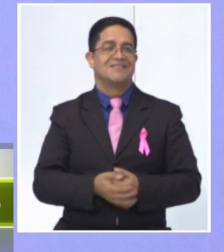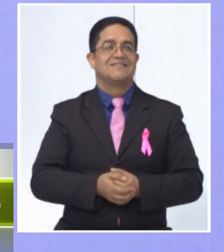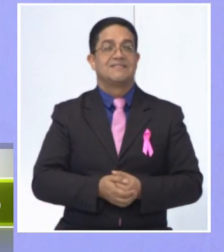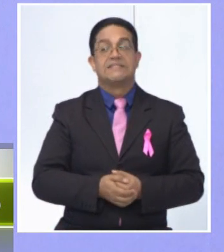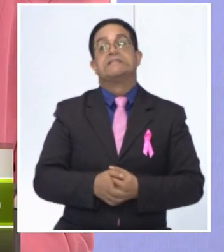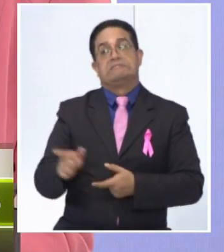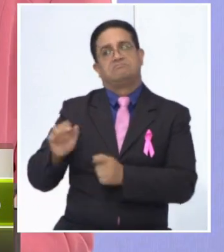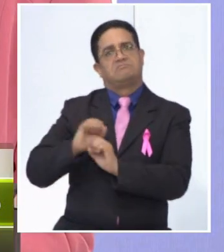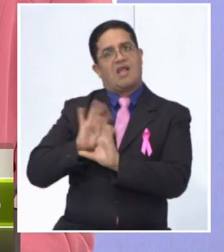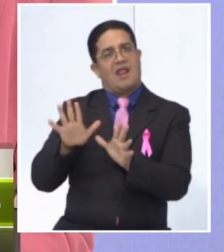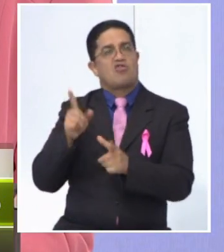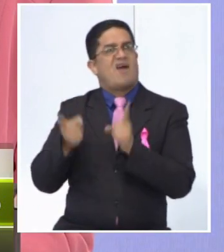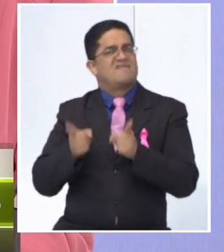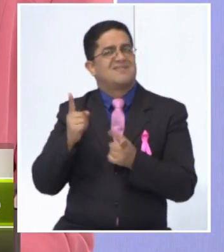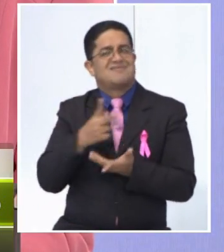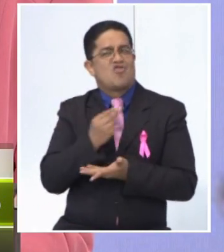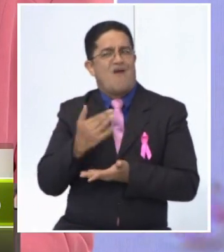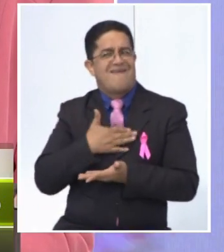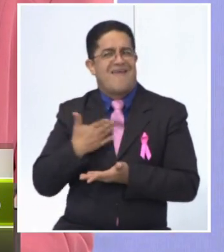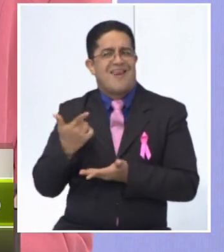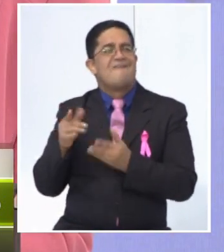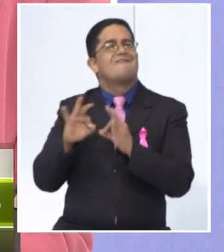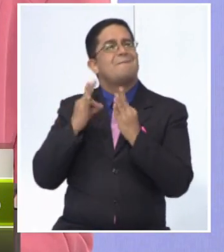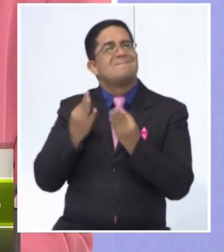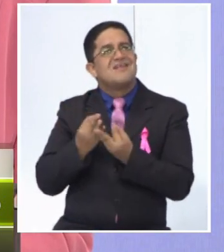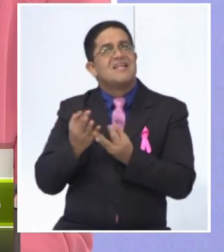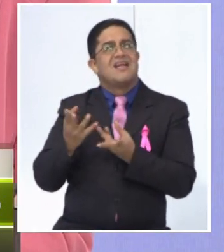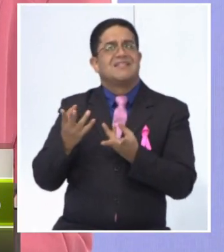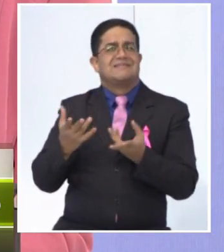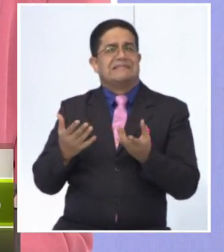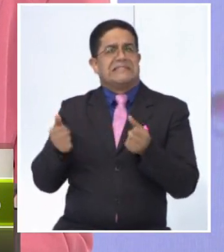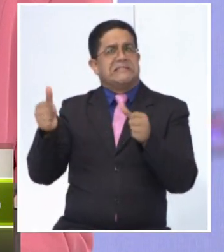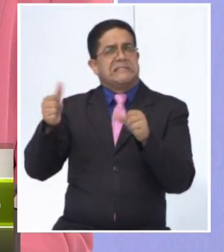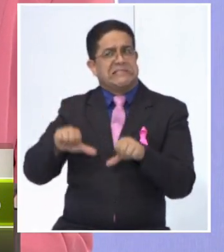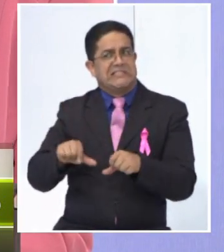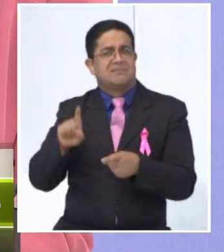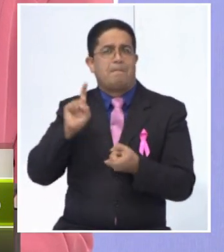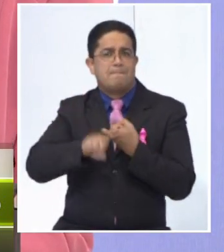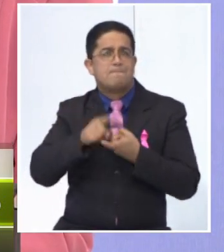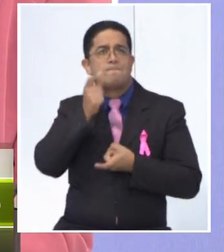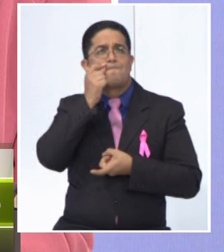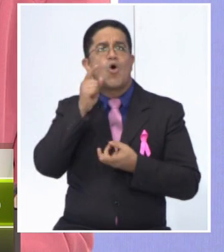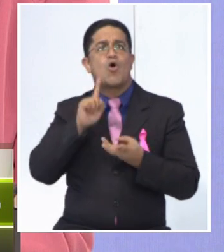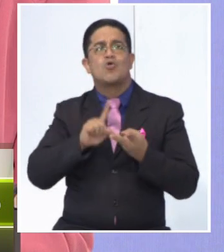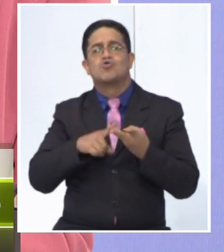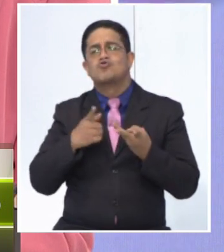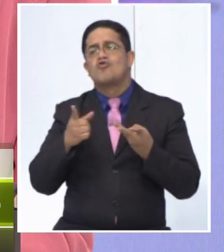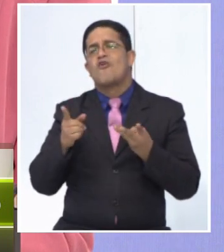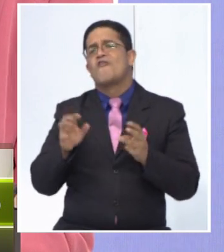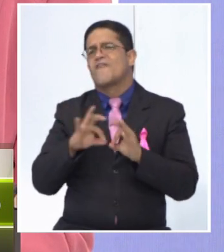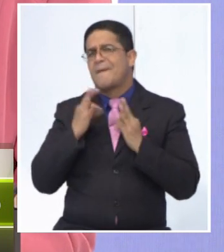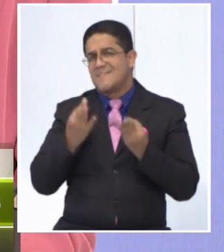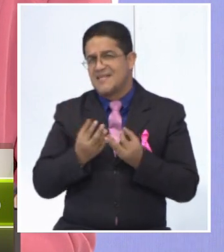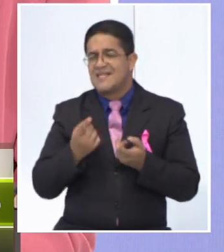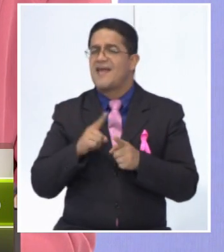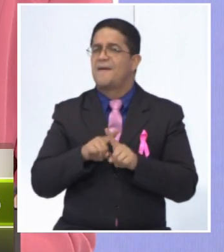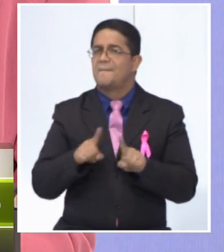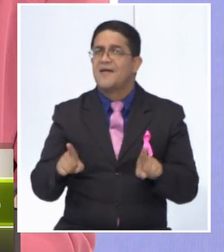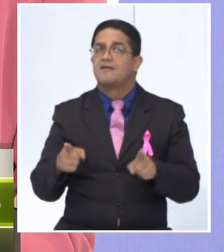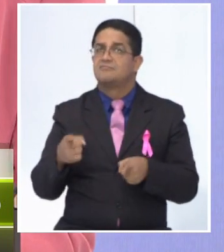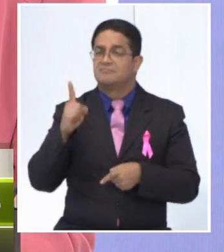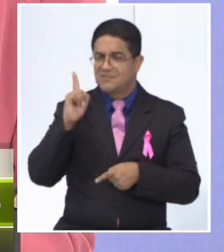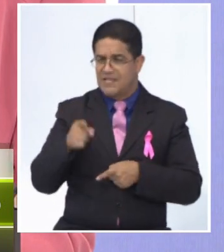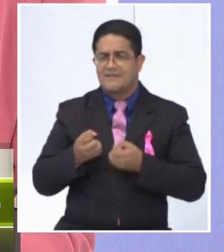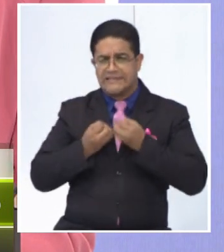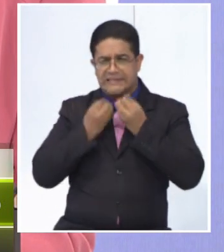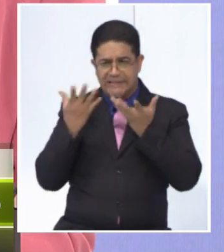por no incomodarse en sentir mal a su núcleo familiar, lo decía, sus hijos, a su esposo, a las personas cercanas a ellos. Claro. Entonces, pero hay que expresar